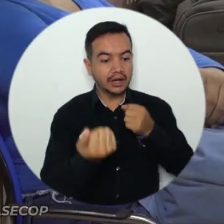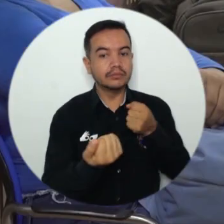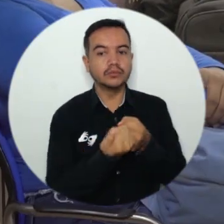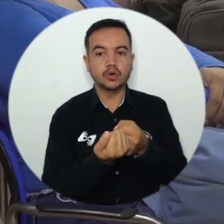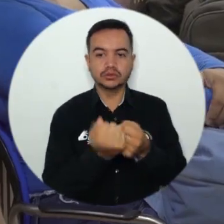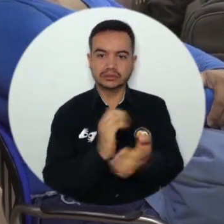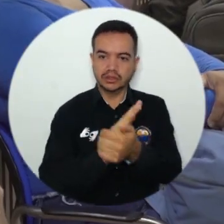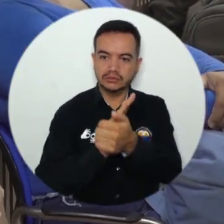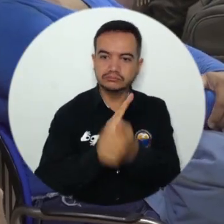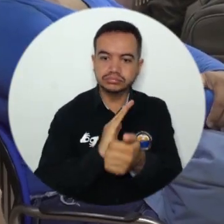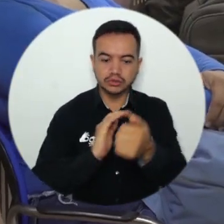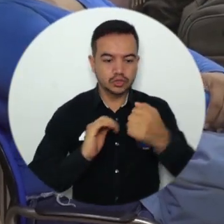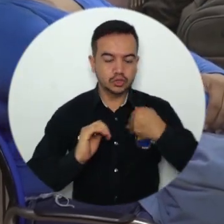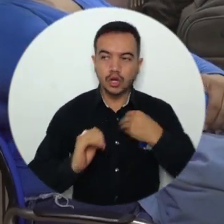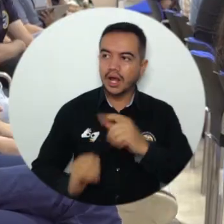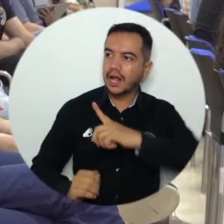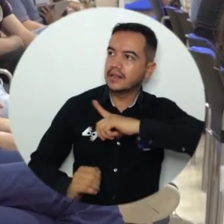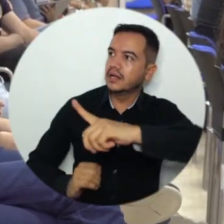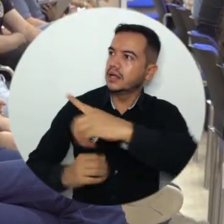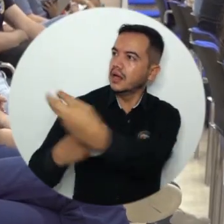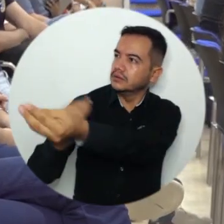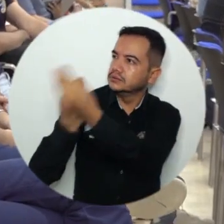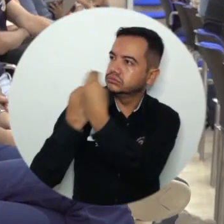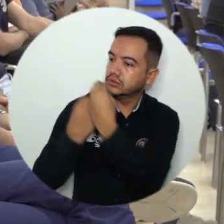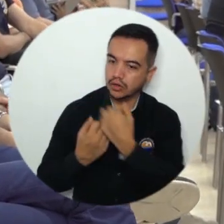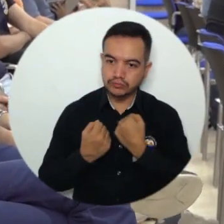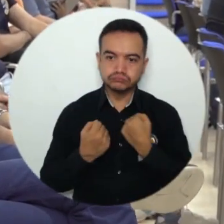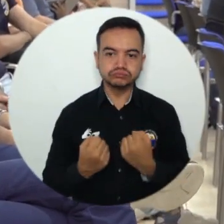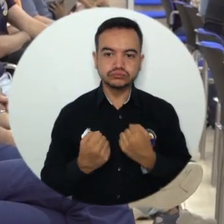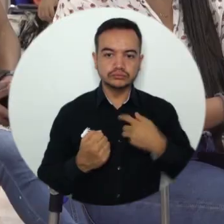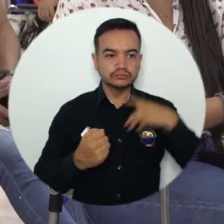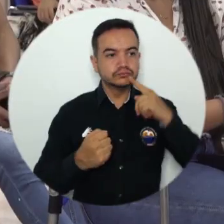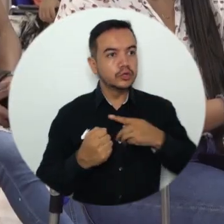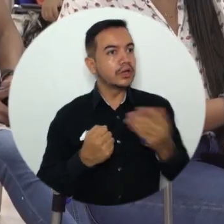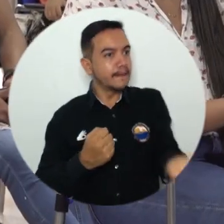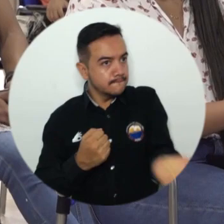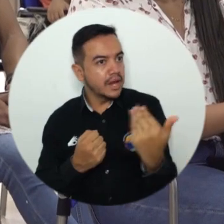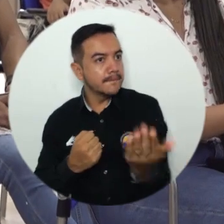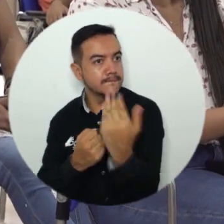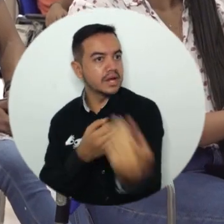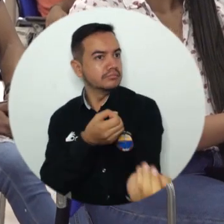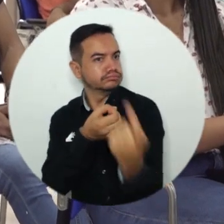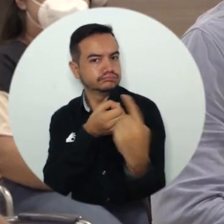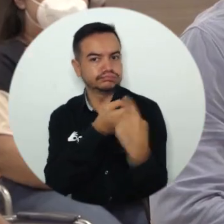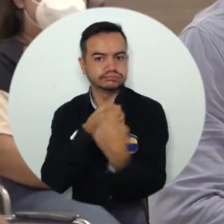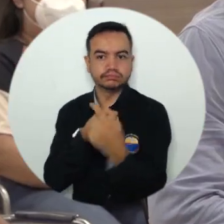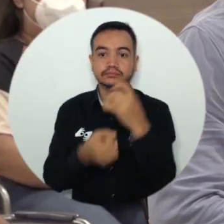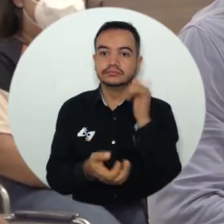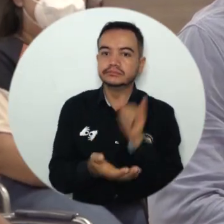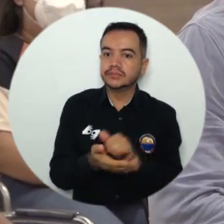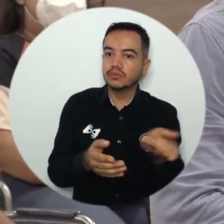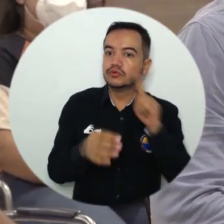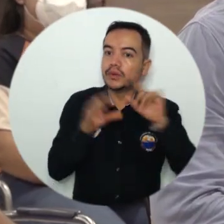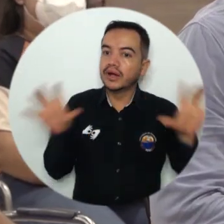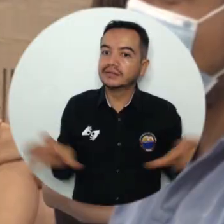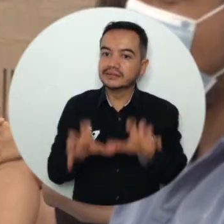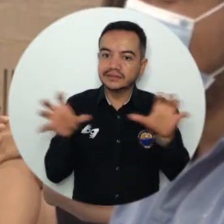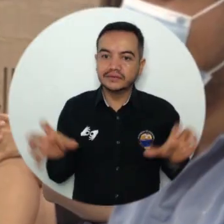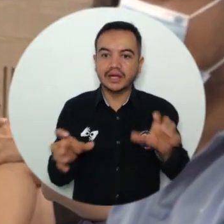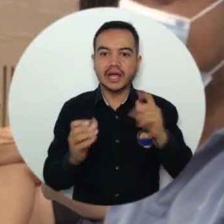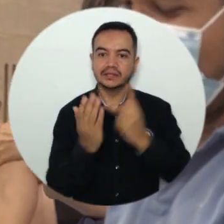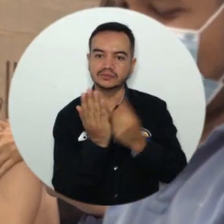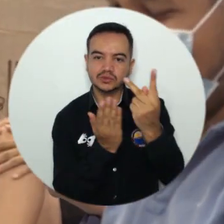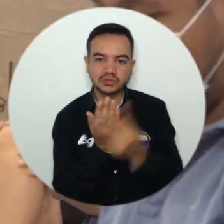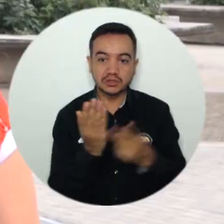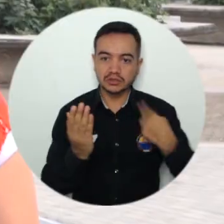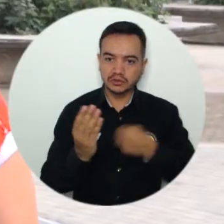habilidades como líderes y poder promoverlos para que también se unan a nosotros y hagan parte de las actividades, trabajos